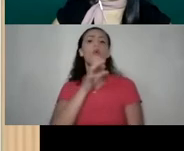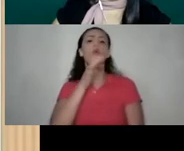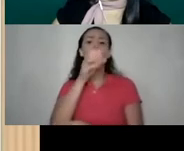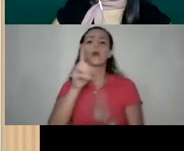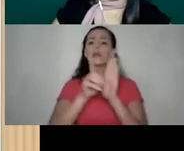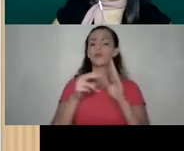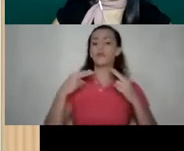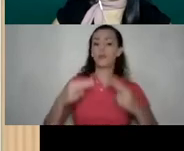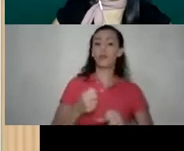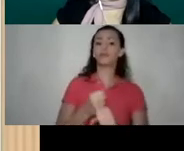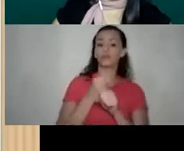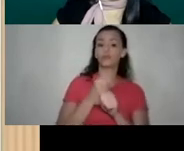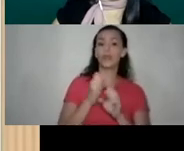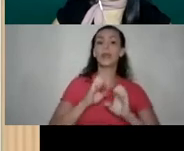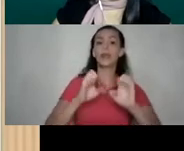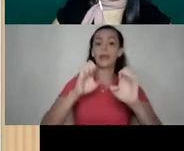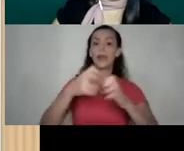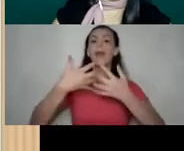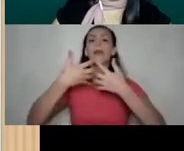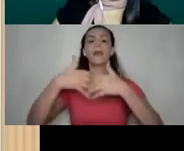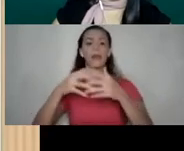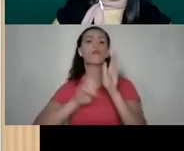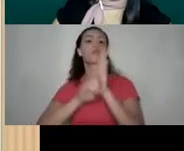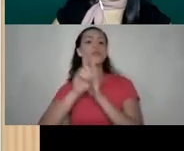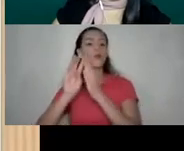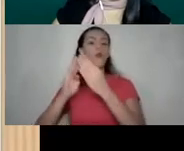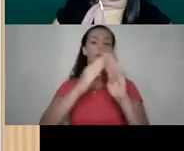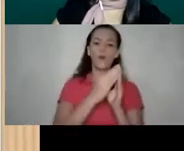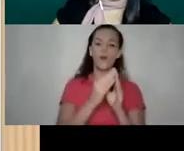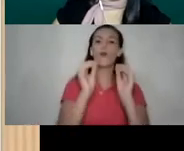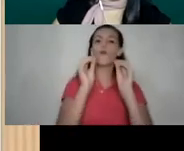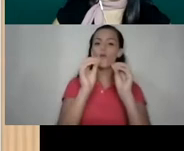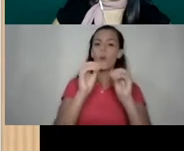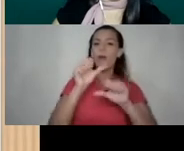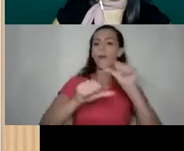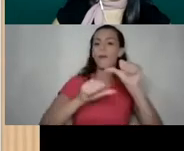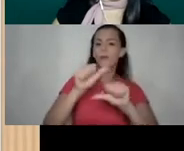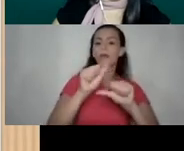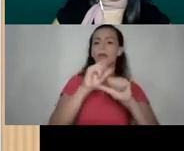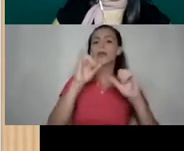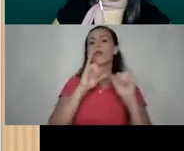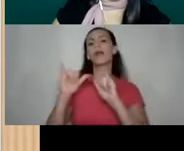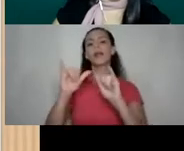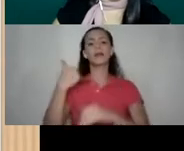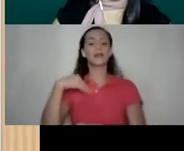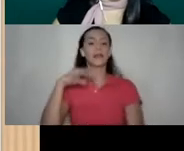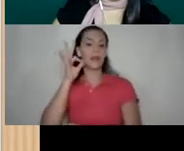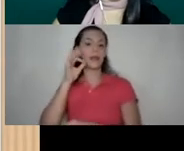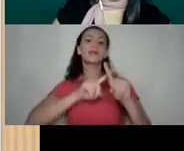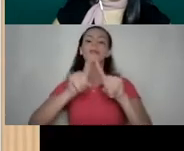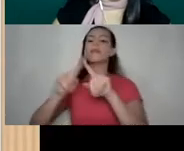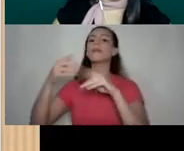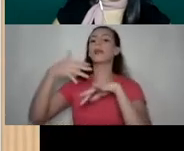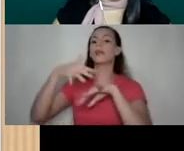en Estrategia Empresarial, Desarrollo Comunitario, Formación de Emprendimientos, Igualdad de Género y Diversidad en Inclusión. Es